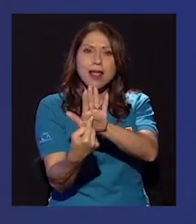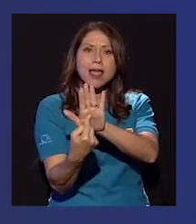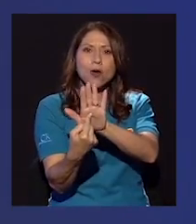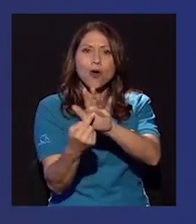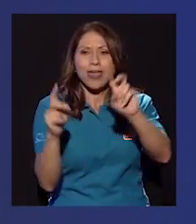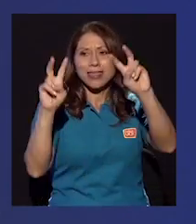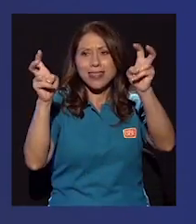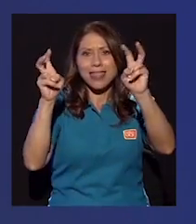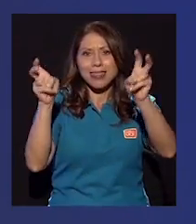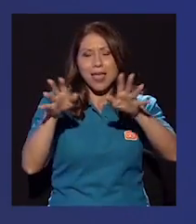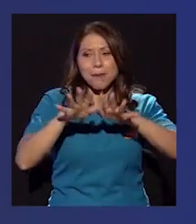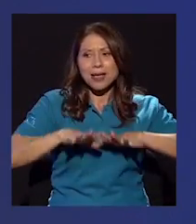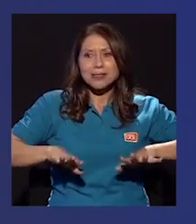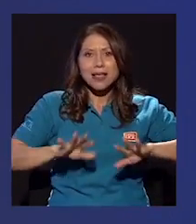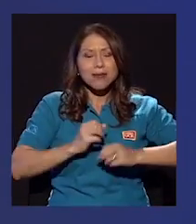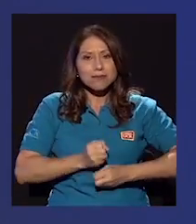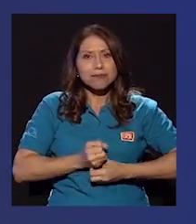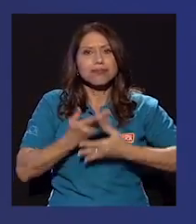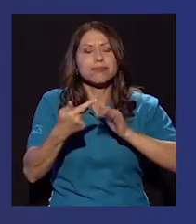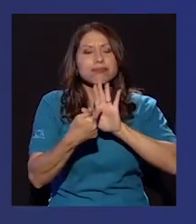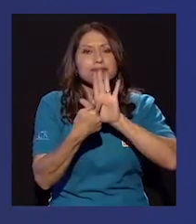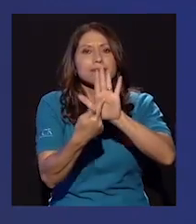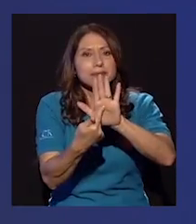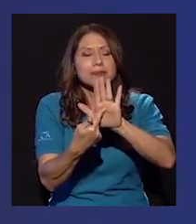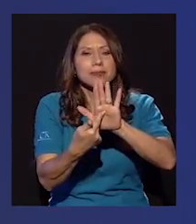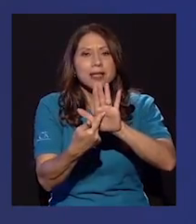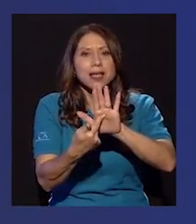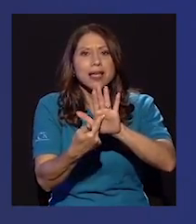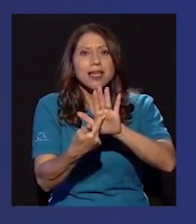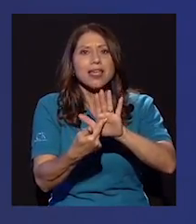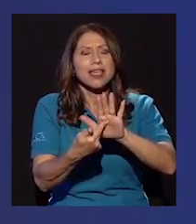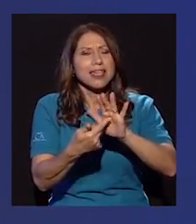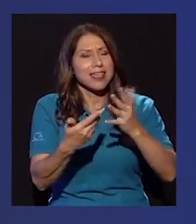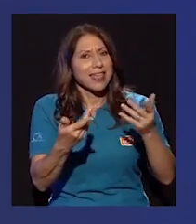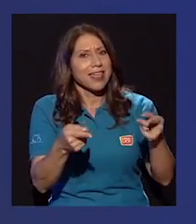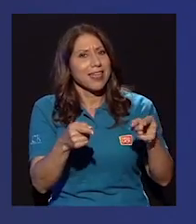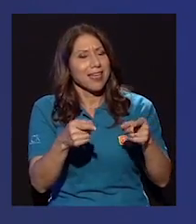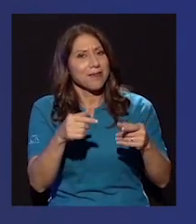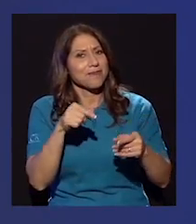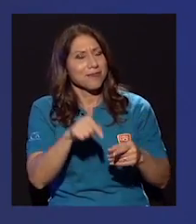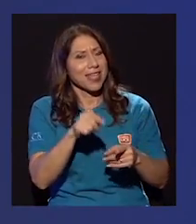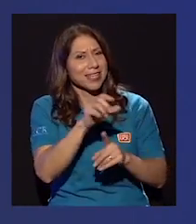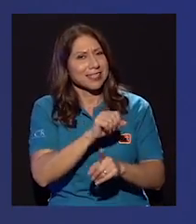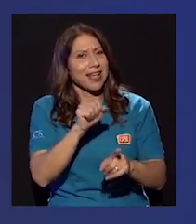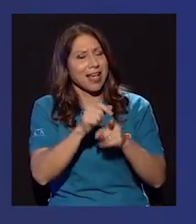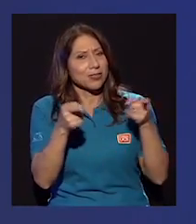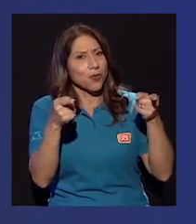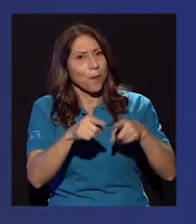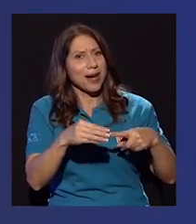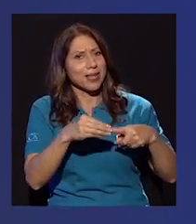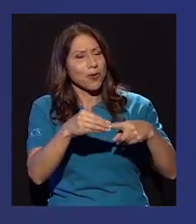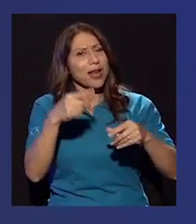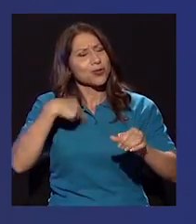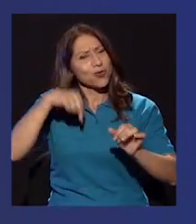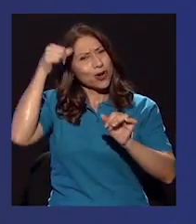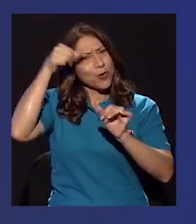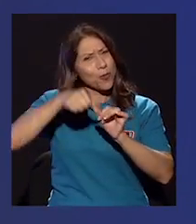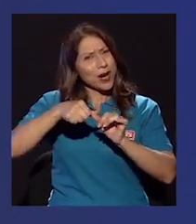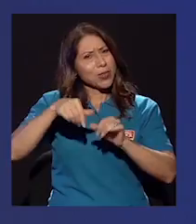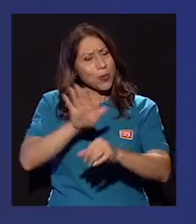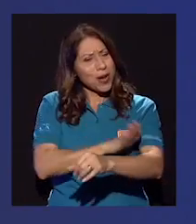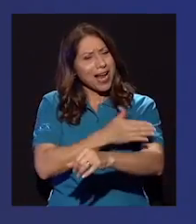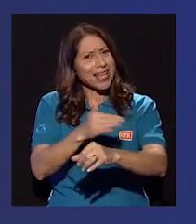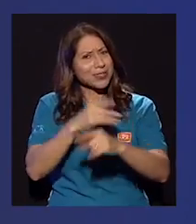que el orbe vocifera y que en este caso particular recuerdo una canción muy exitosa